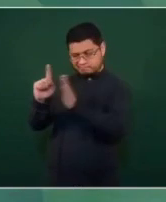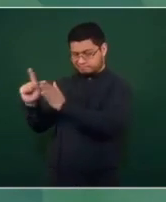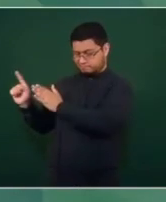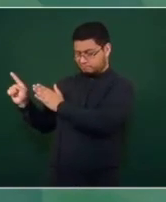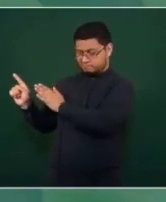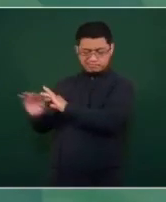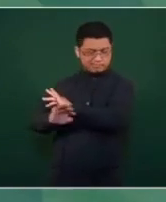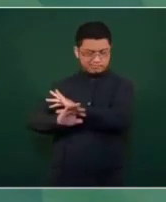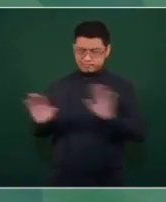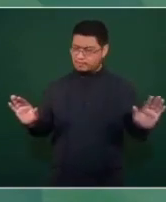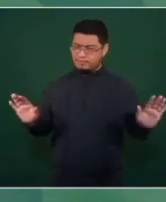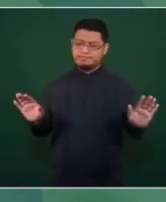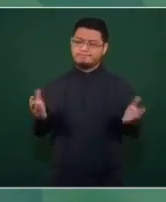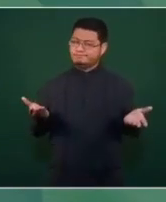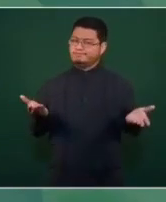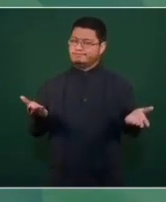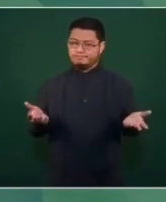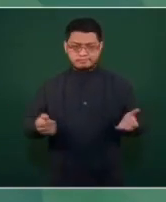y además